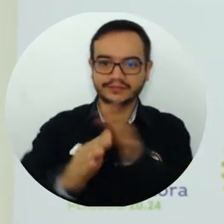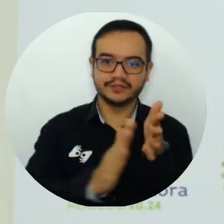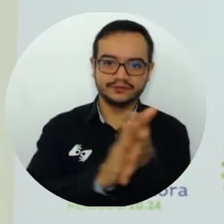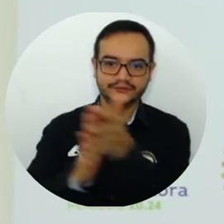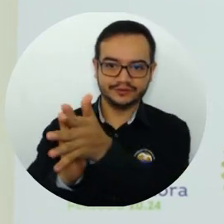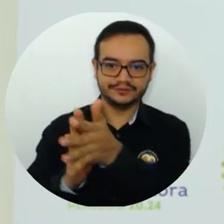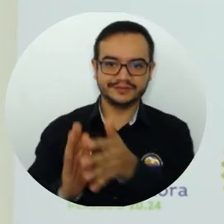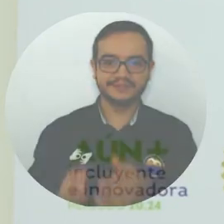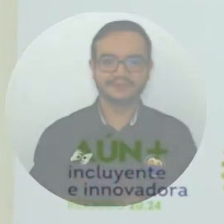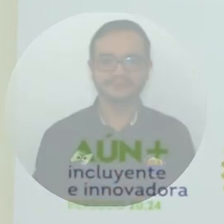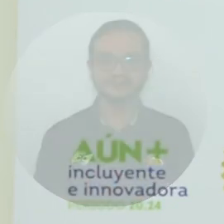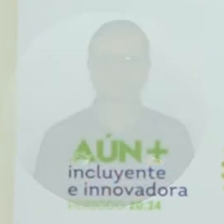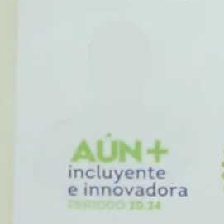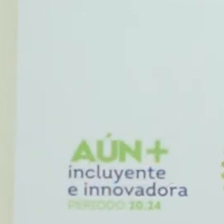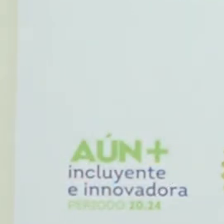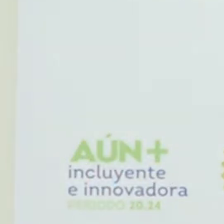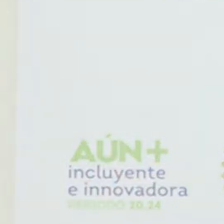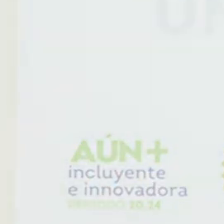2021-2023.